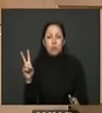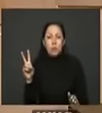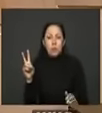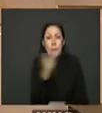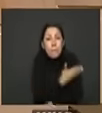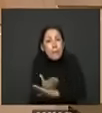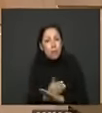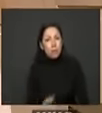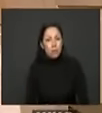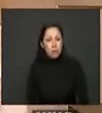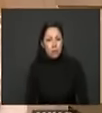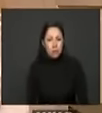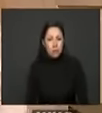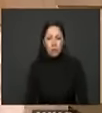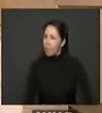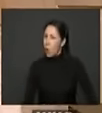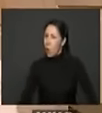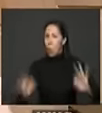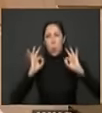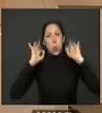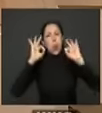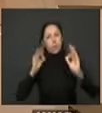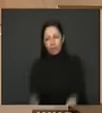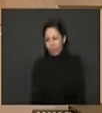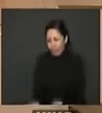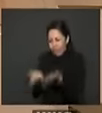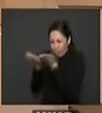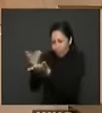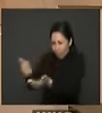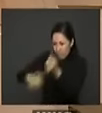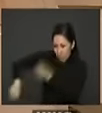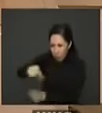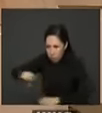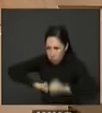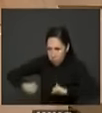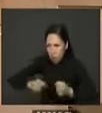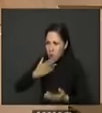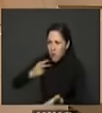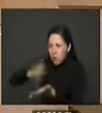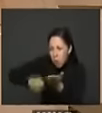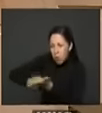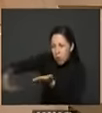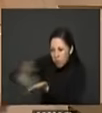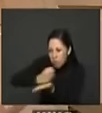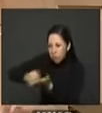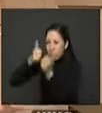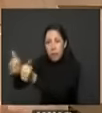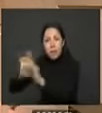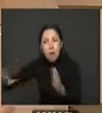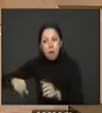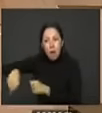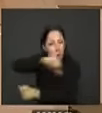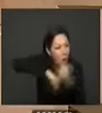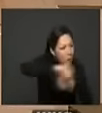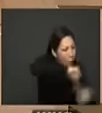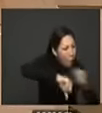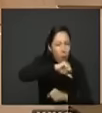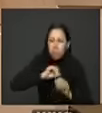dejarlos como un lulo que tengan la capacidad de recaudar sus propios impuestos que tengan la información el personal los equipos